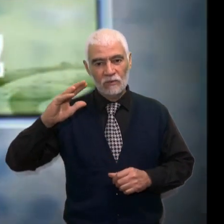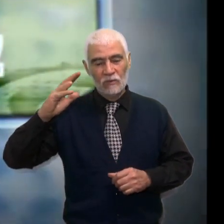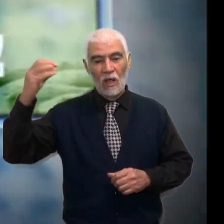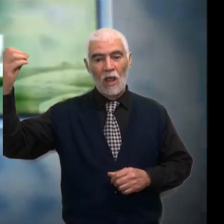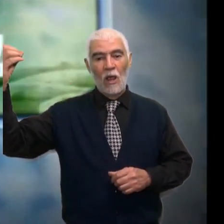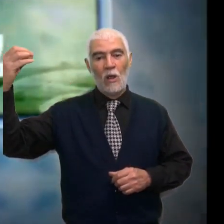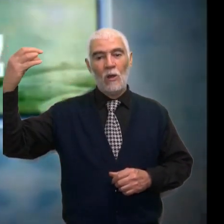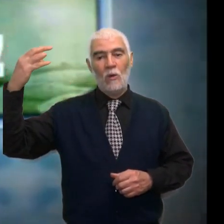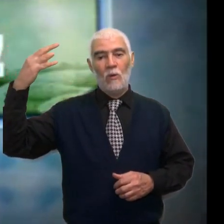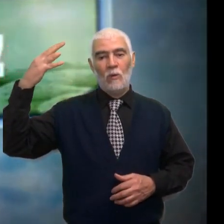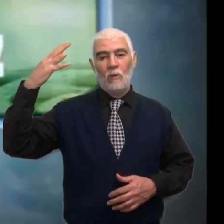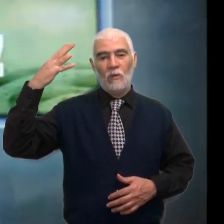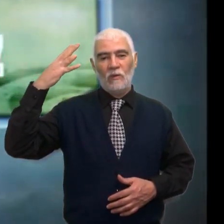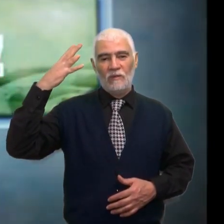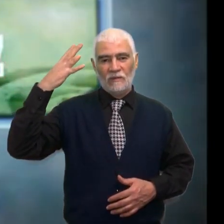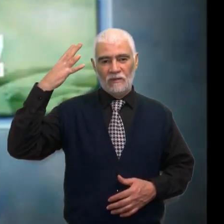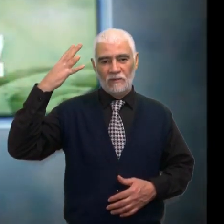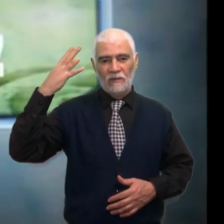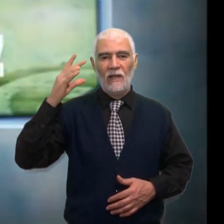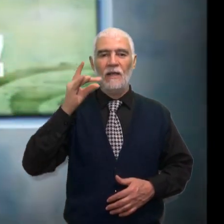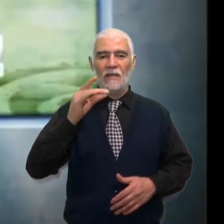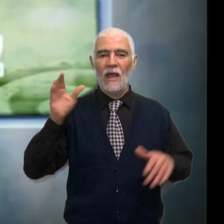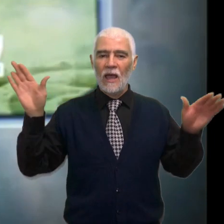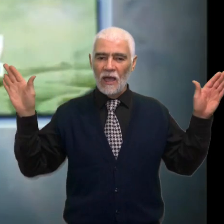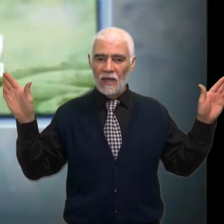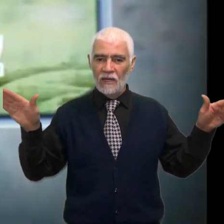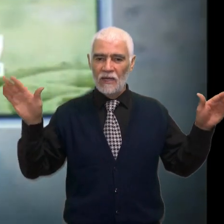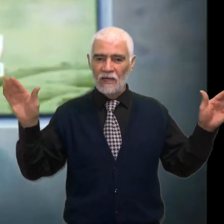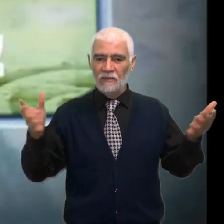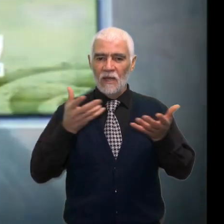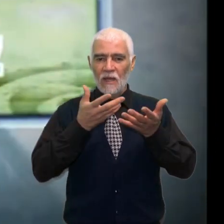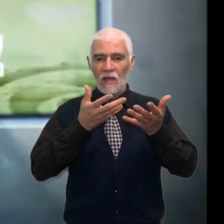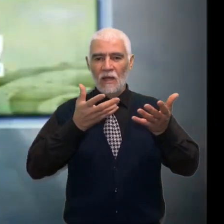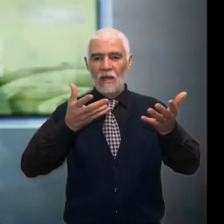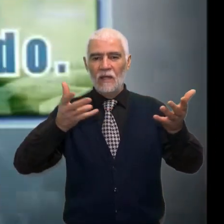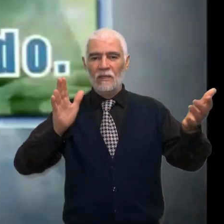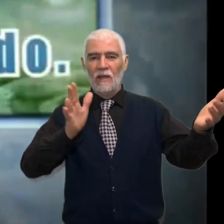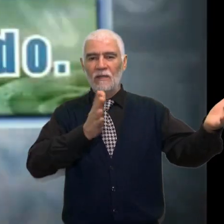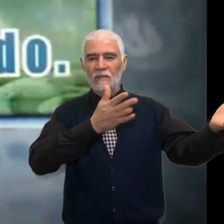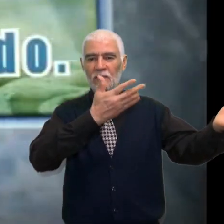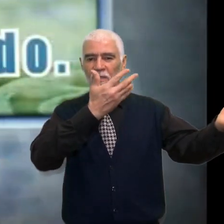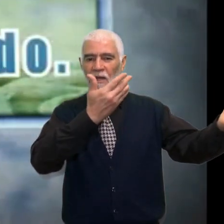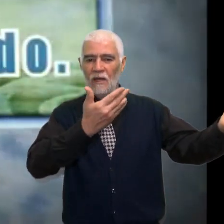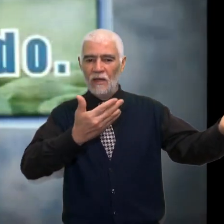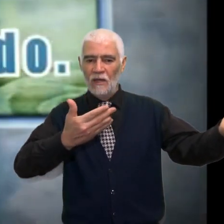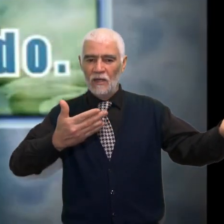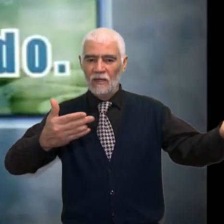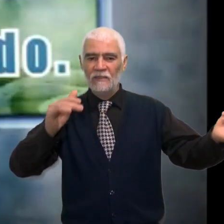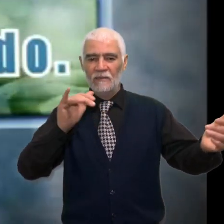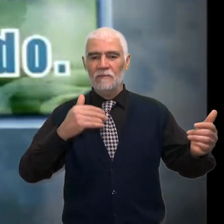fulgurante luz De ángeles cantando